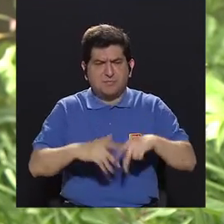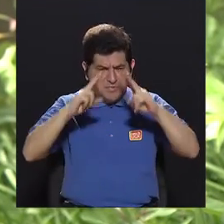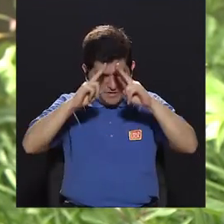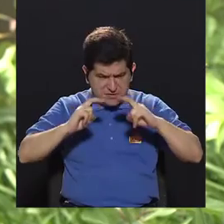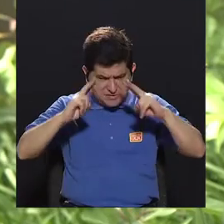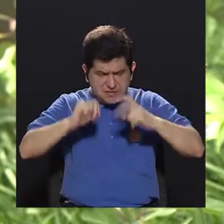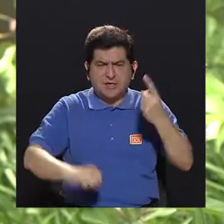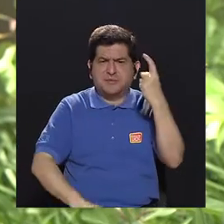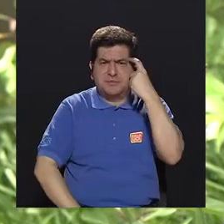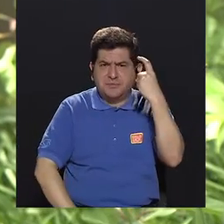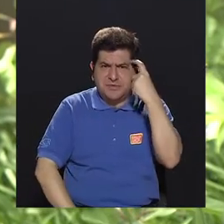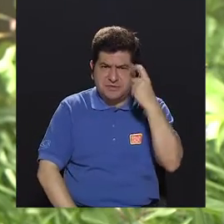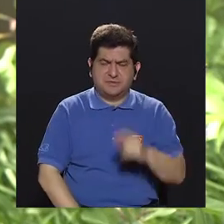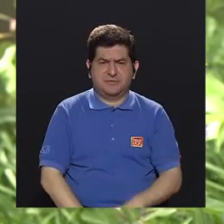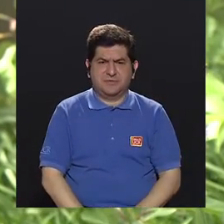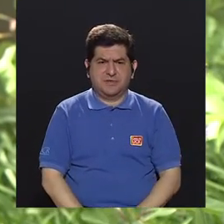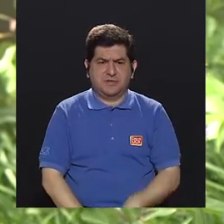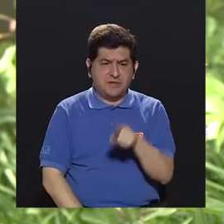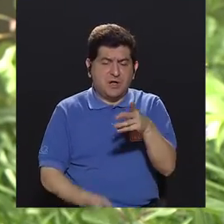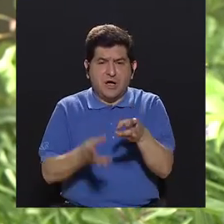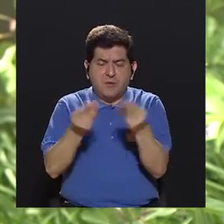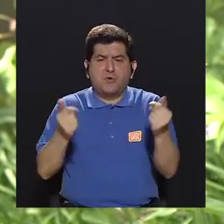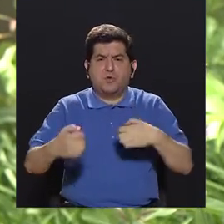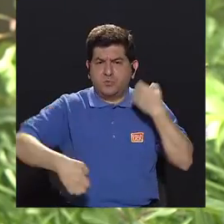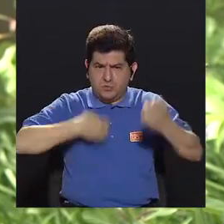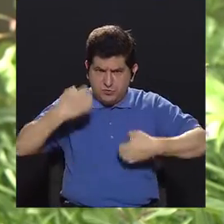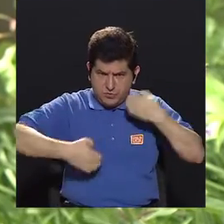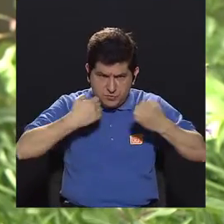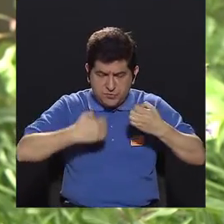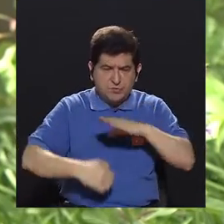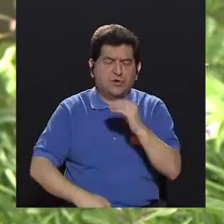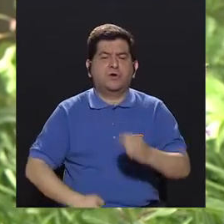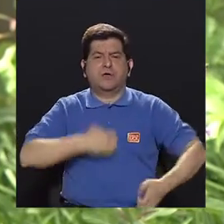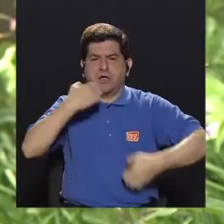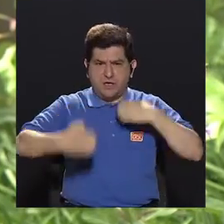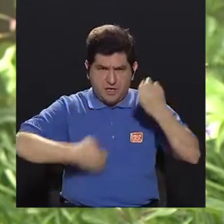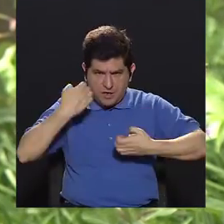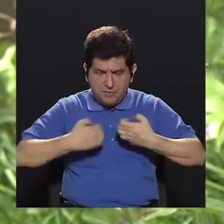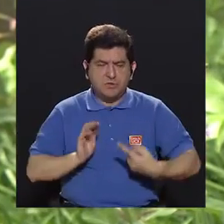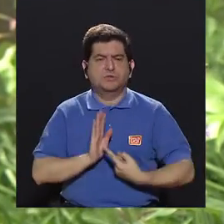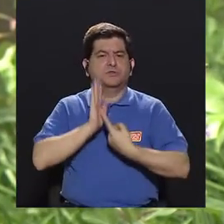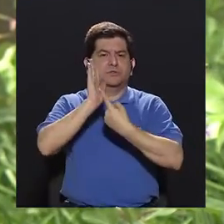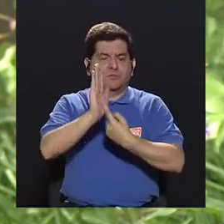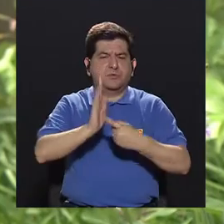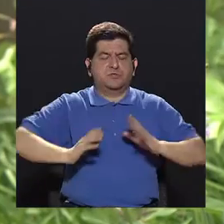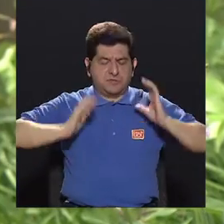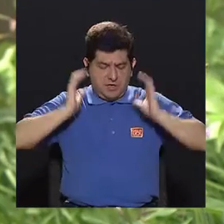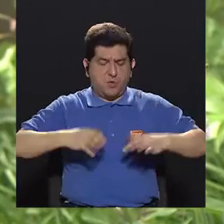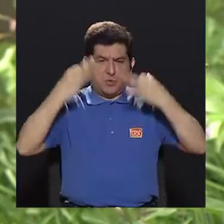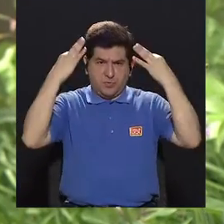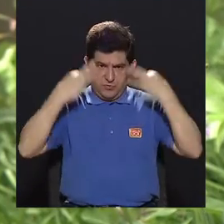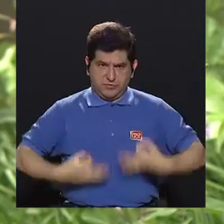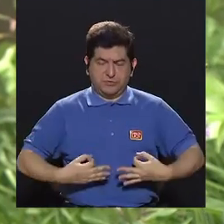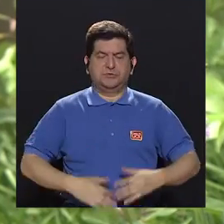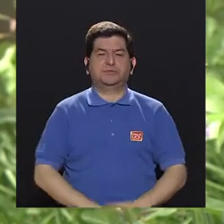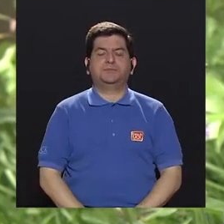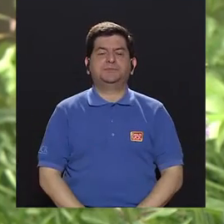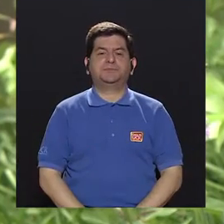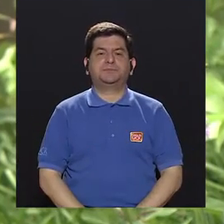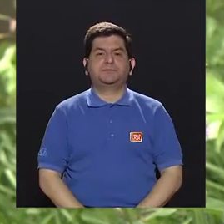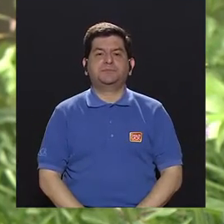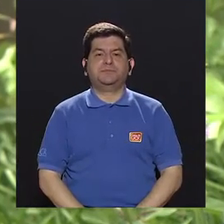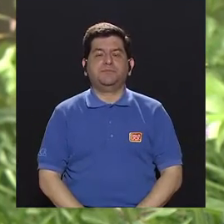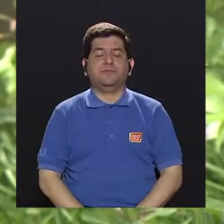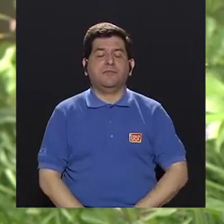cuáles son esos pensamientos que nos llevan a generar una emoción y la emoción a su vez se manifiesta en el cuerpo físico. Carla,